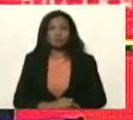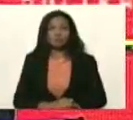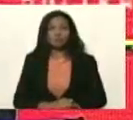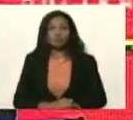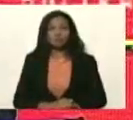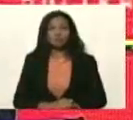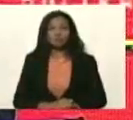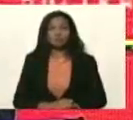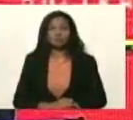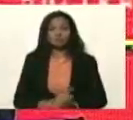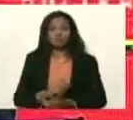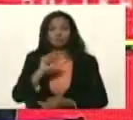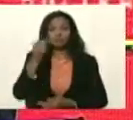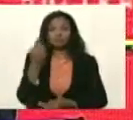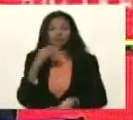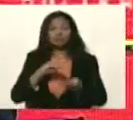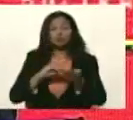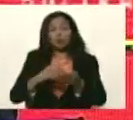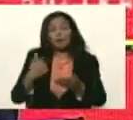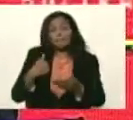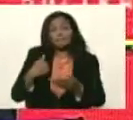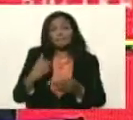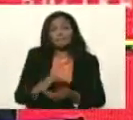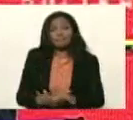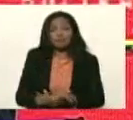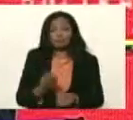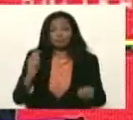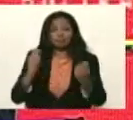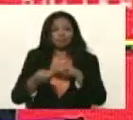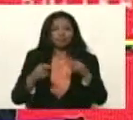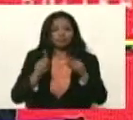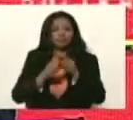y después, cuando me tocó a mí, este trance,